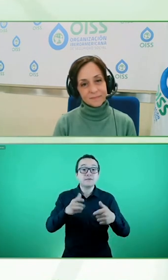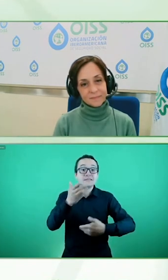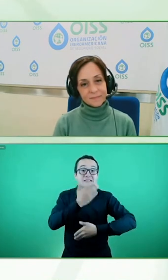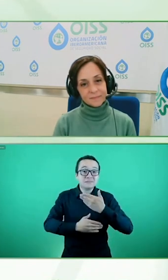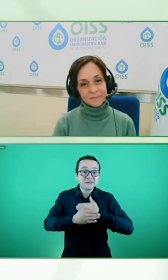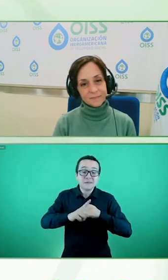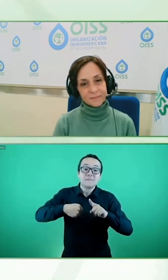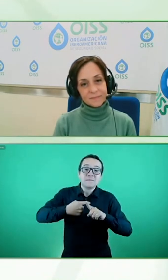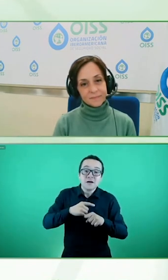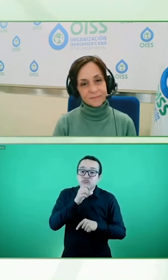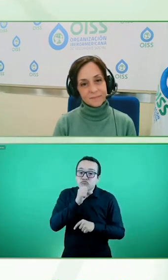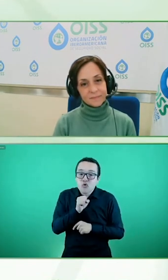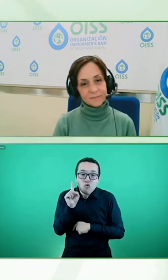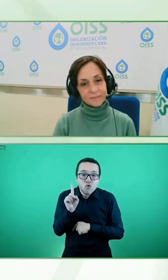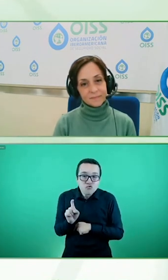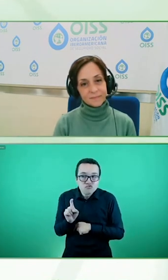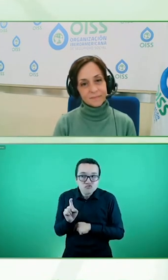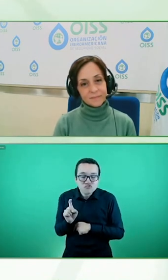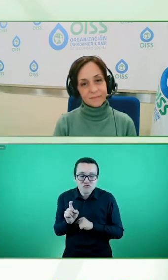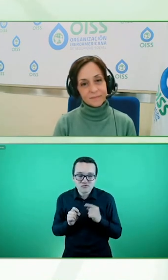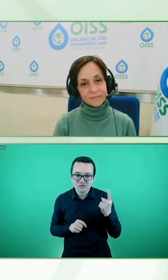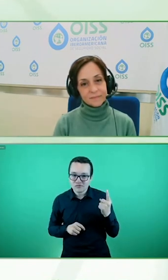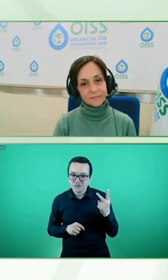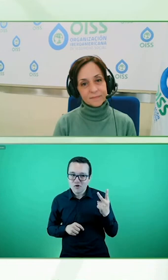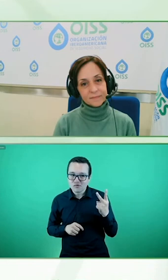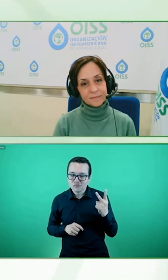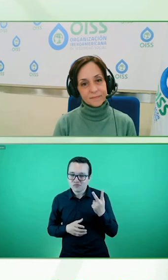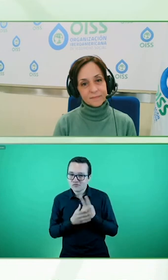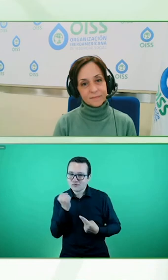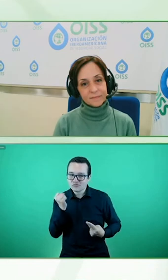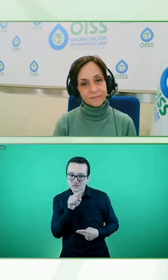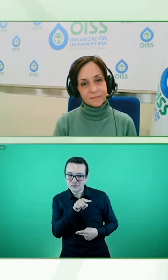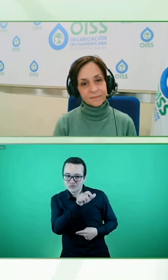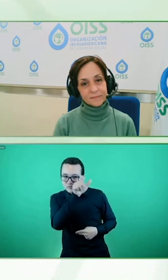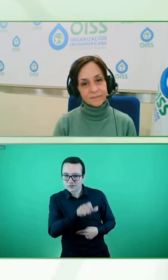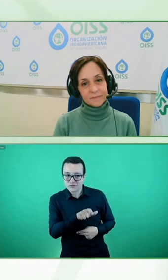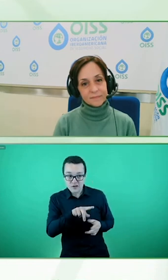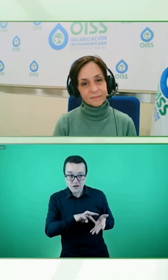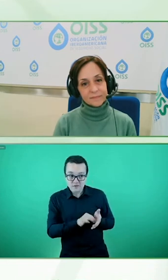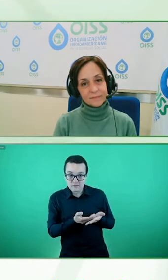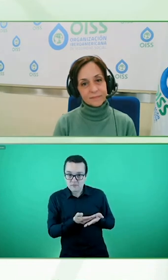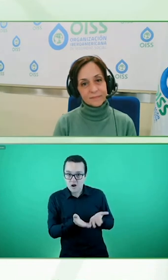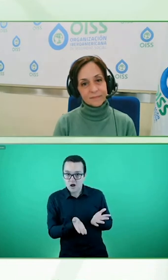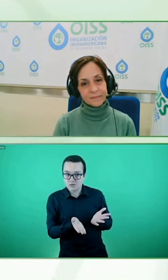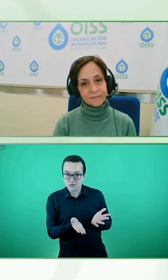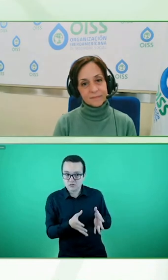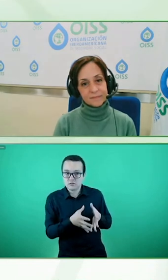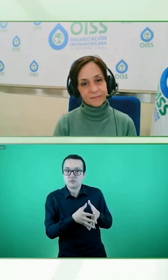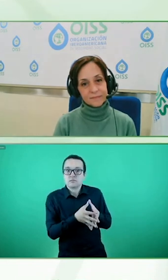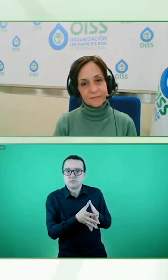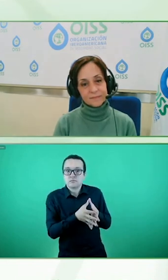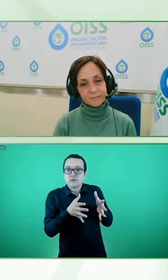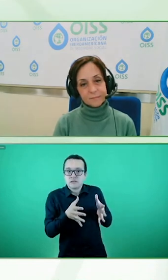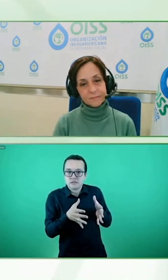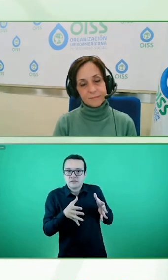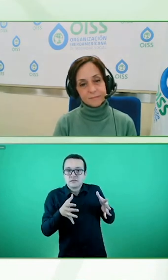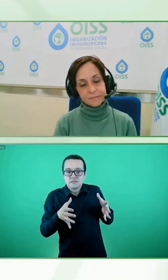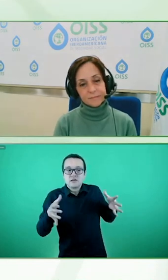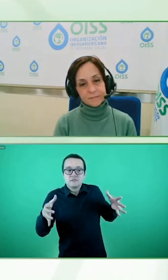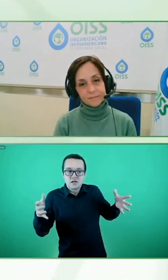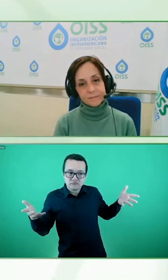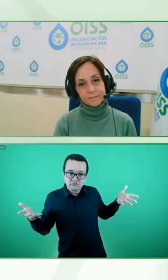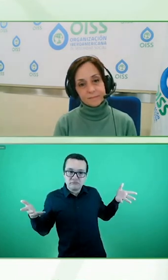oportunidades abren allí? Muchísimas. Es un mercado que crece exponencialmente y va a crecer muchísimo más. Ahí entonces cualquier empresa que no quiera entrar allí,